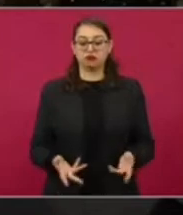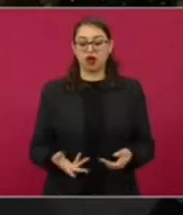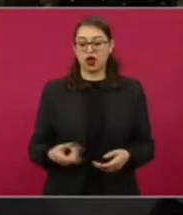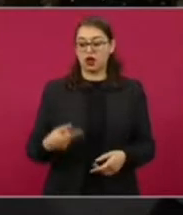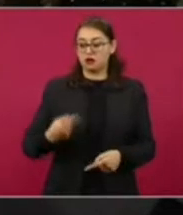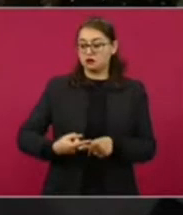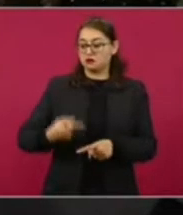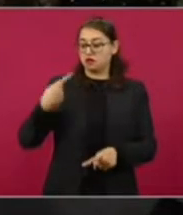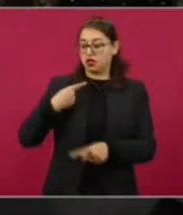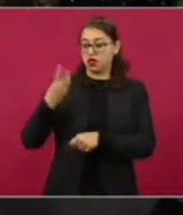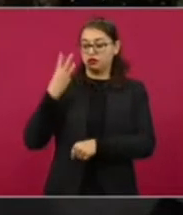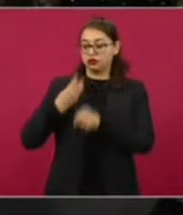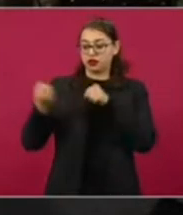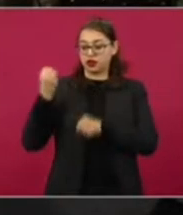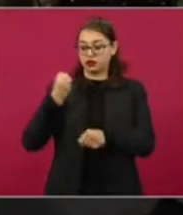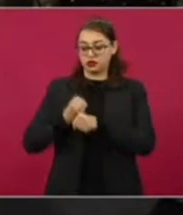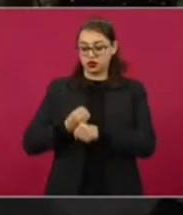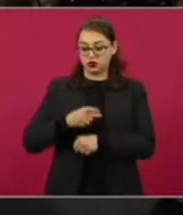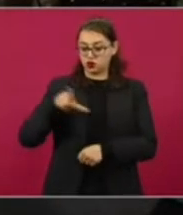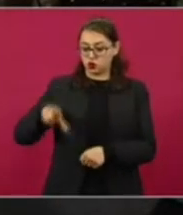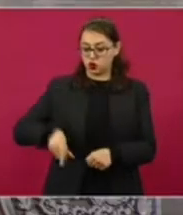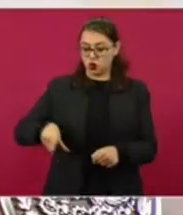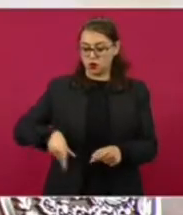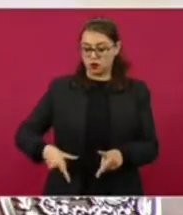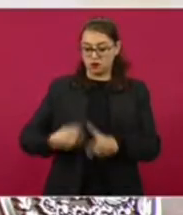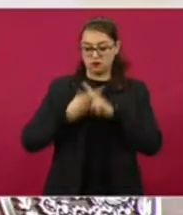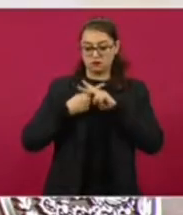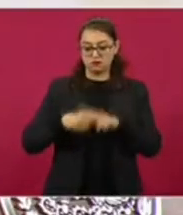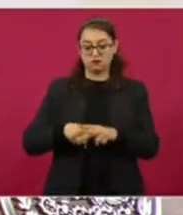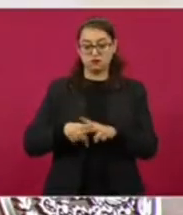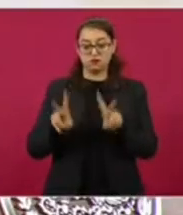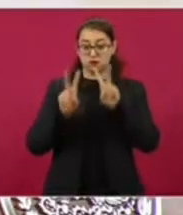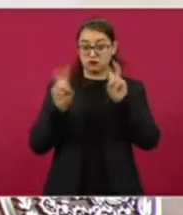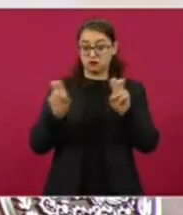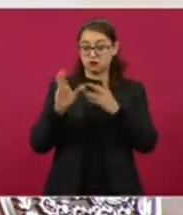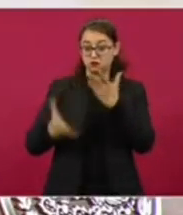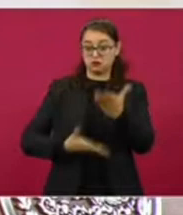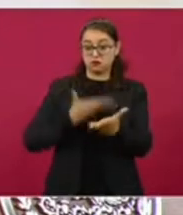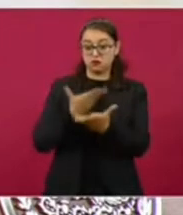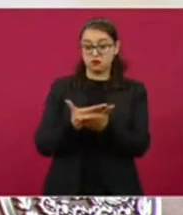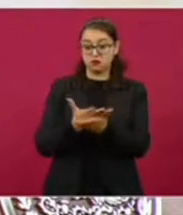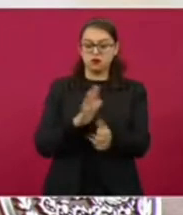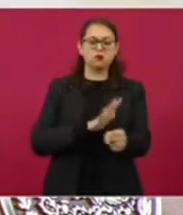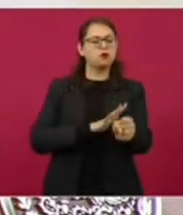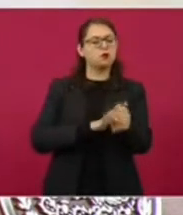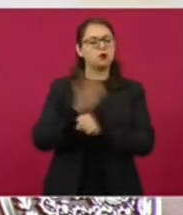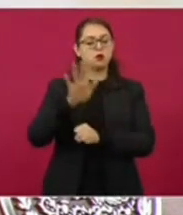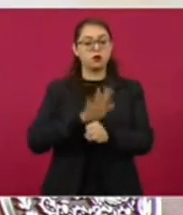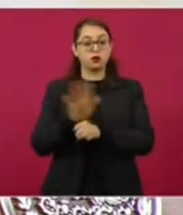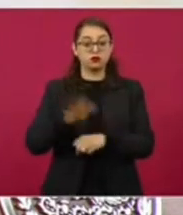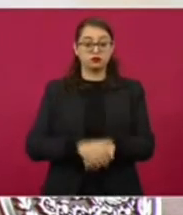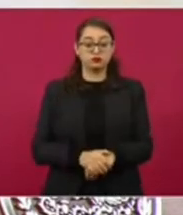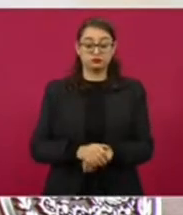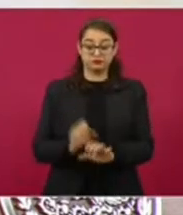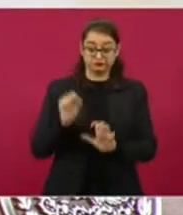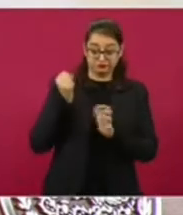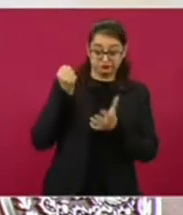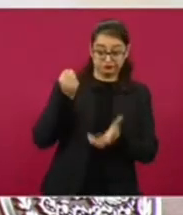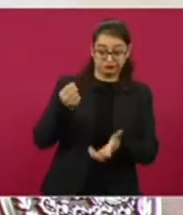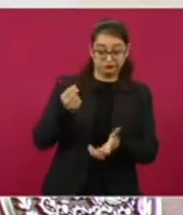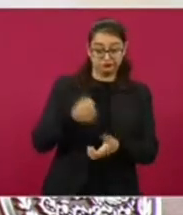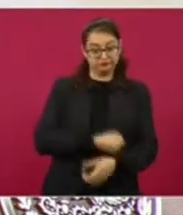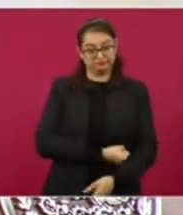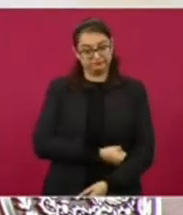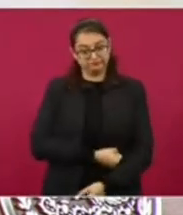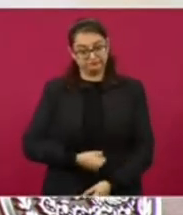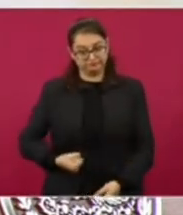La política de austeridad republicana combatió el dispendio, la suntuosidad y